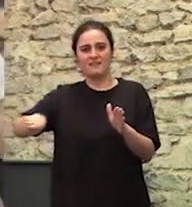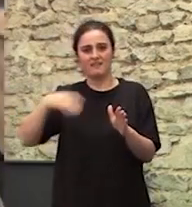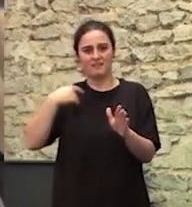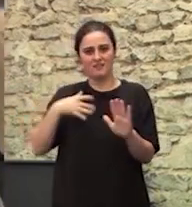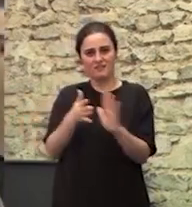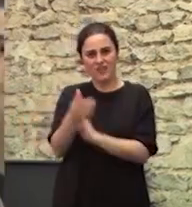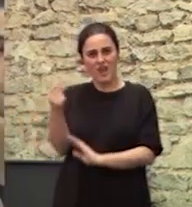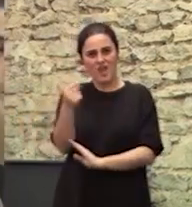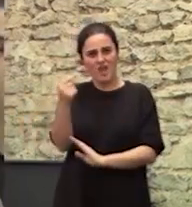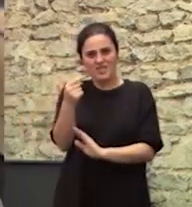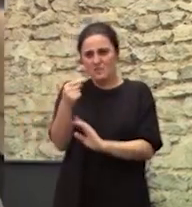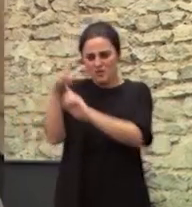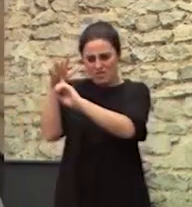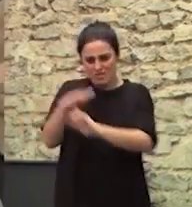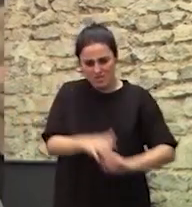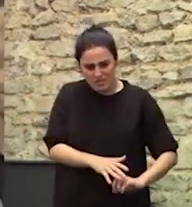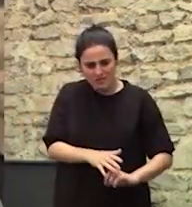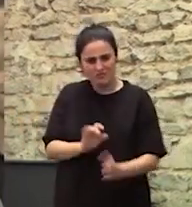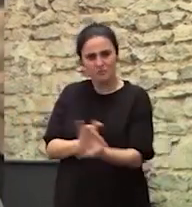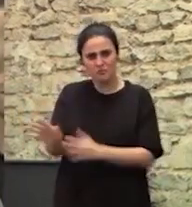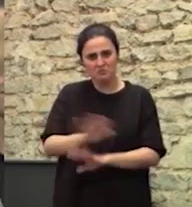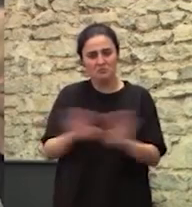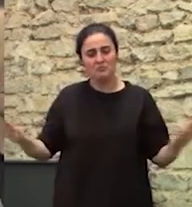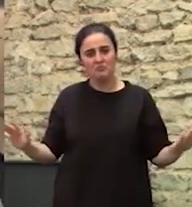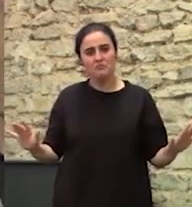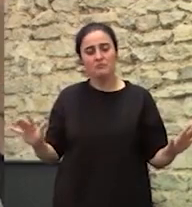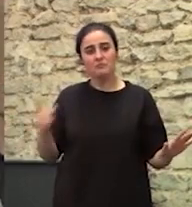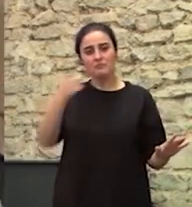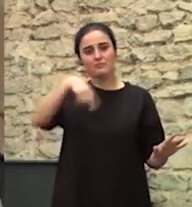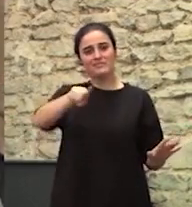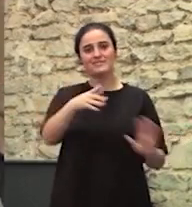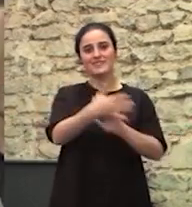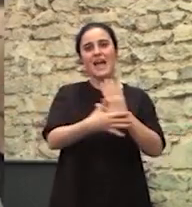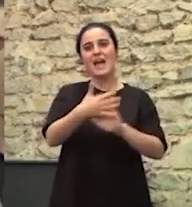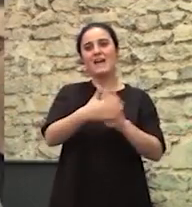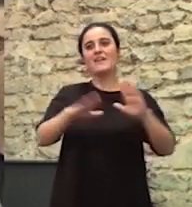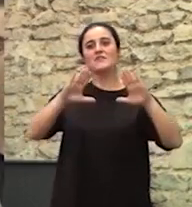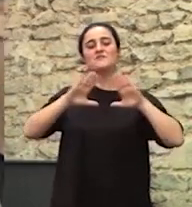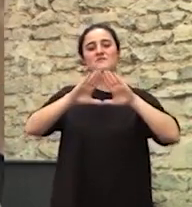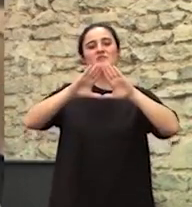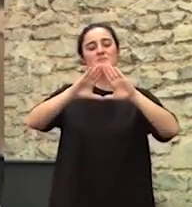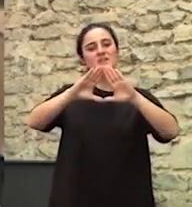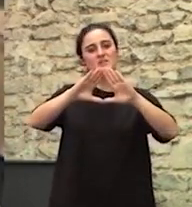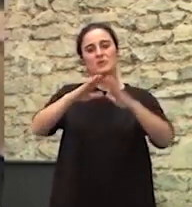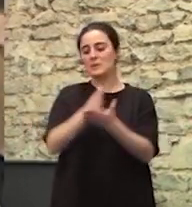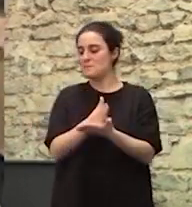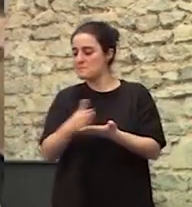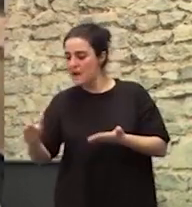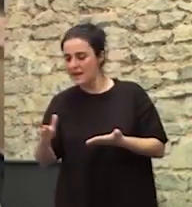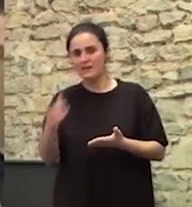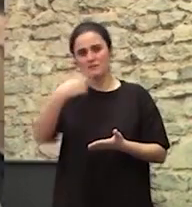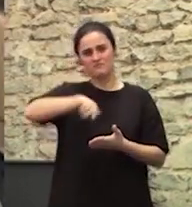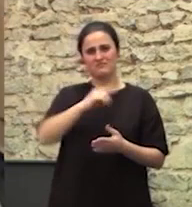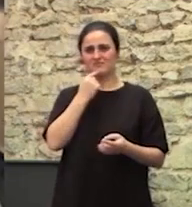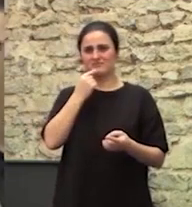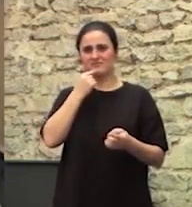despectivo, marginal y expulsivo Cuando habláis de los feminismos de los márgenes Cuando habláis de los feminismos de